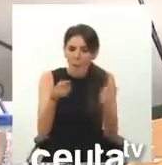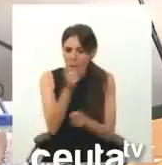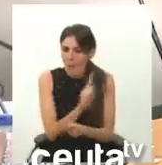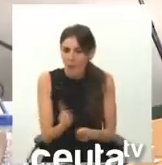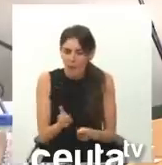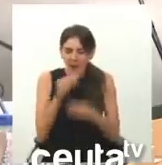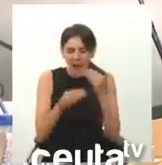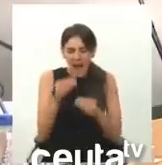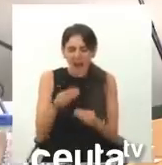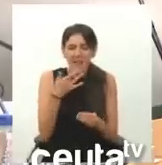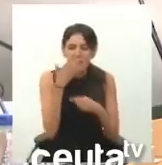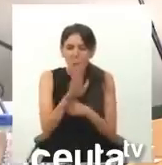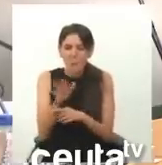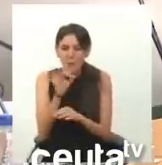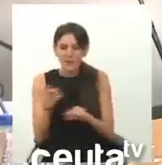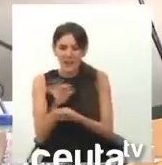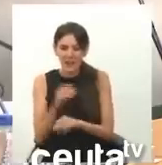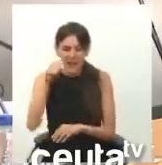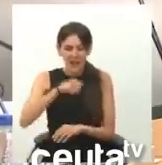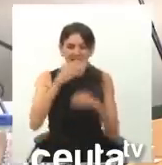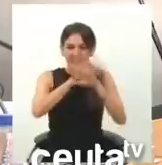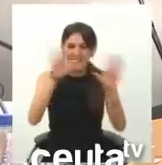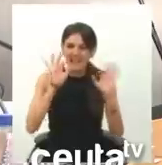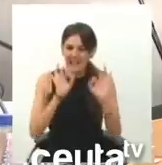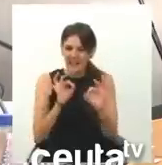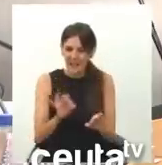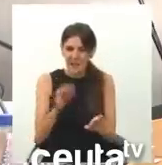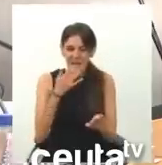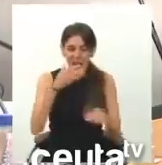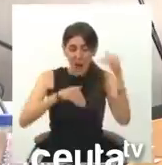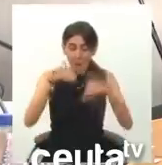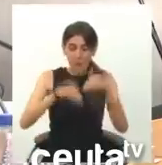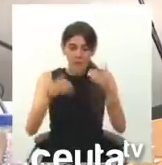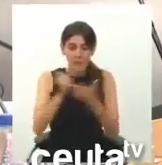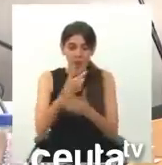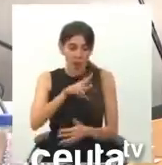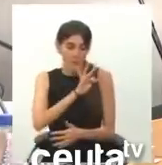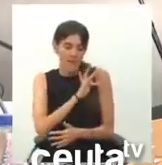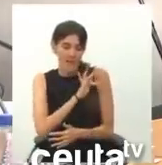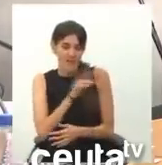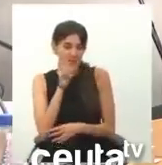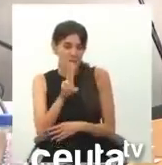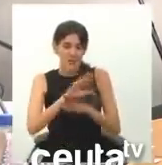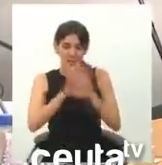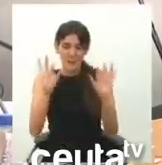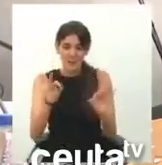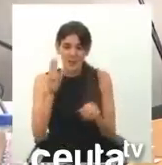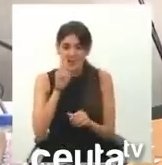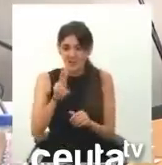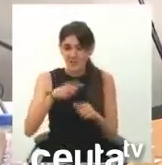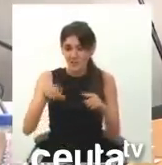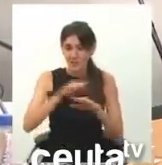Aquí no puede hacer lo que ustedes están pretendiendo y que se ha visto claramente reflejada en la votación de las medallas. Se ha visto claramente reflejada